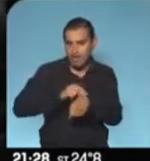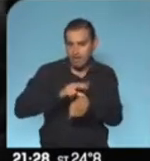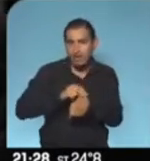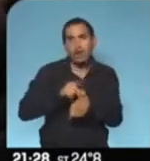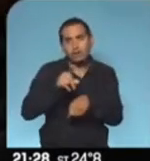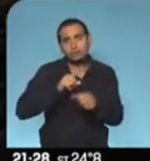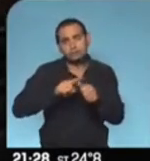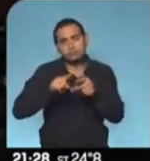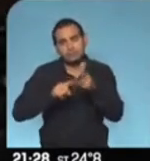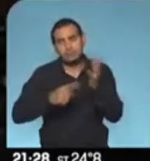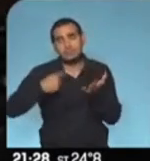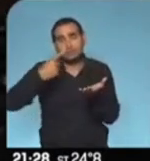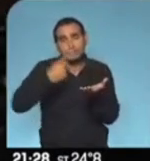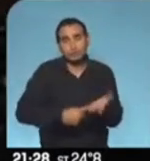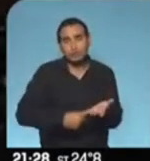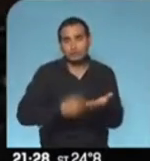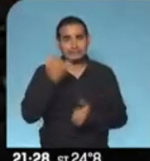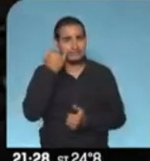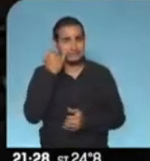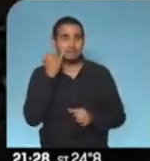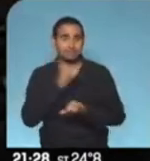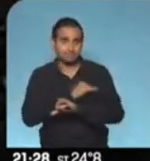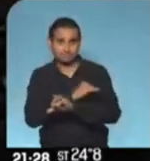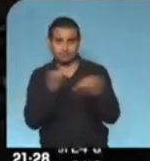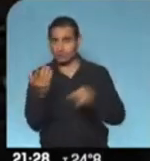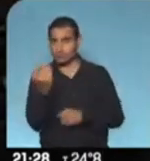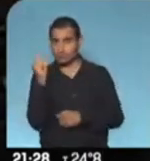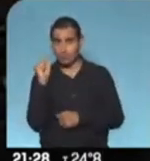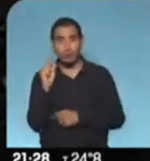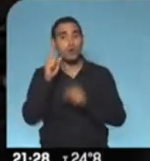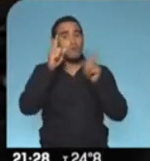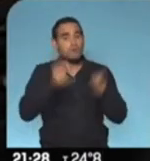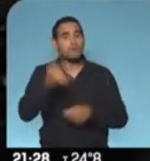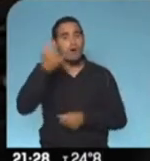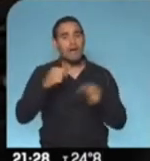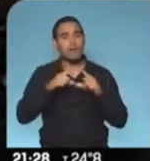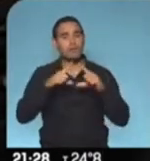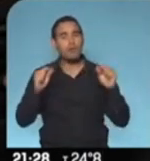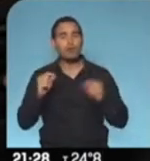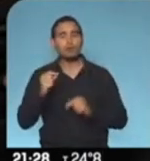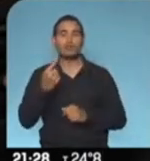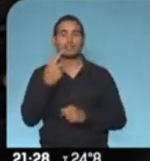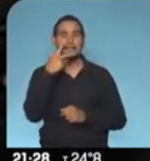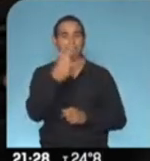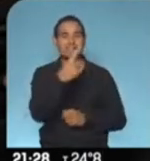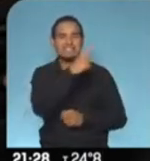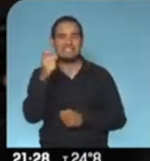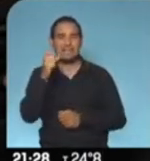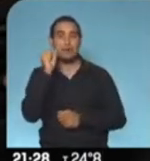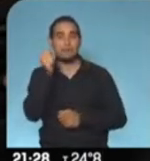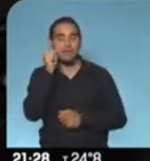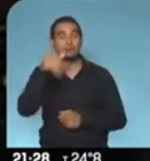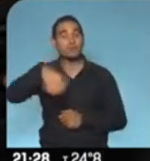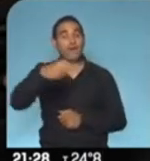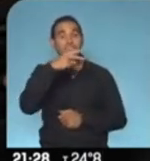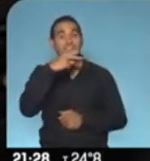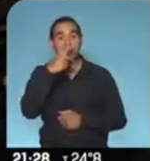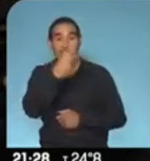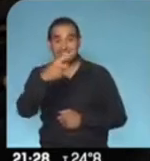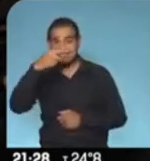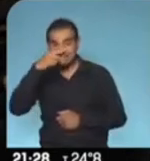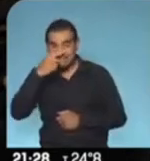de las disposiciones que se han tomado en las últimas horas. También cabrá un bono extra de 3.100 pesos a cobrar el viernes 27 para